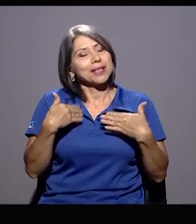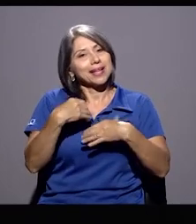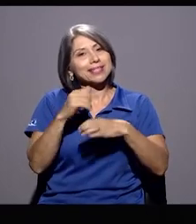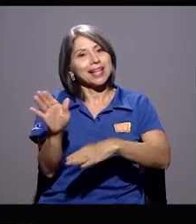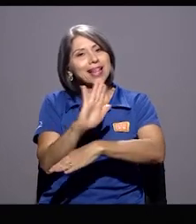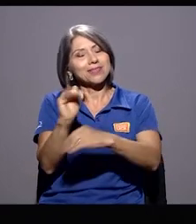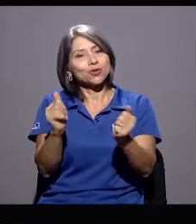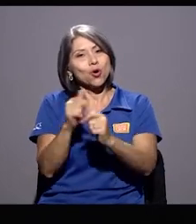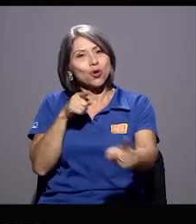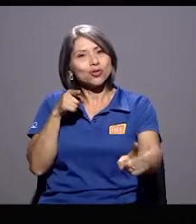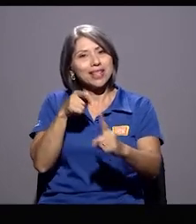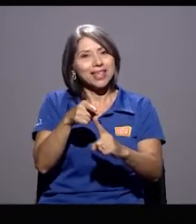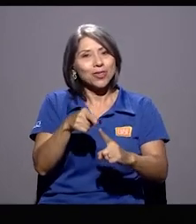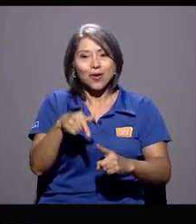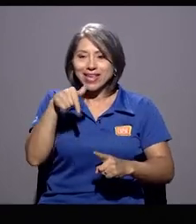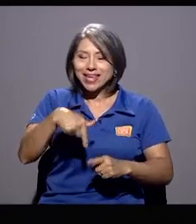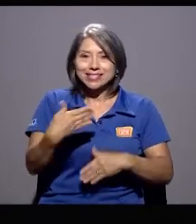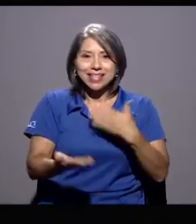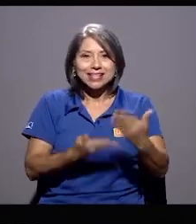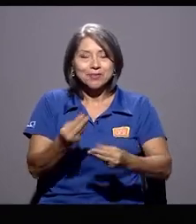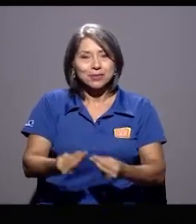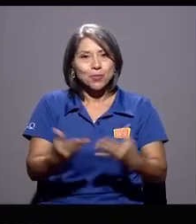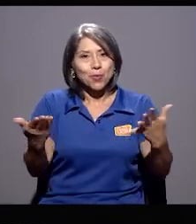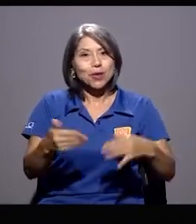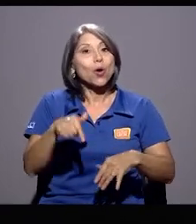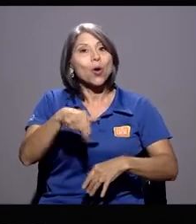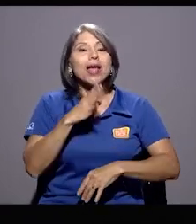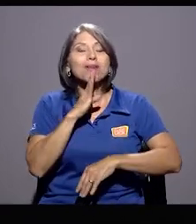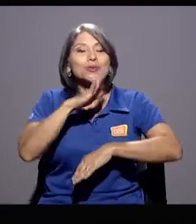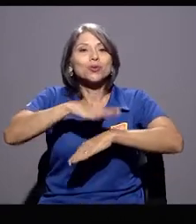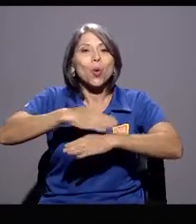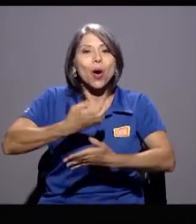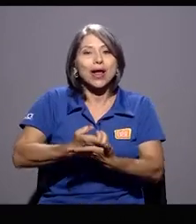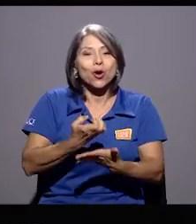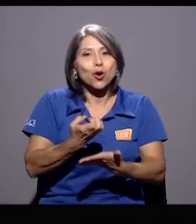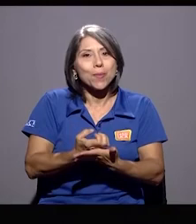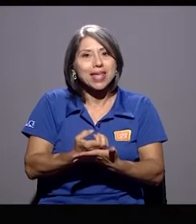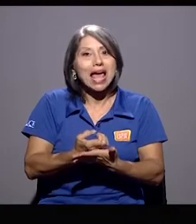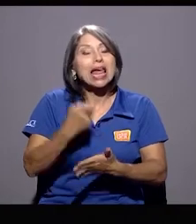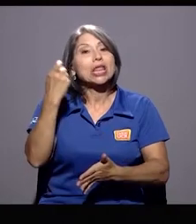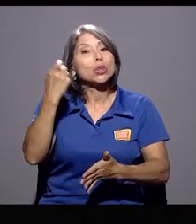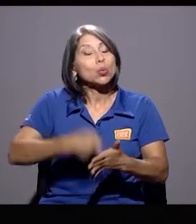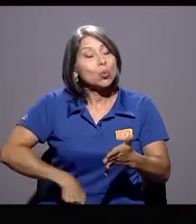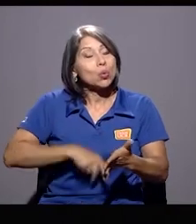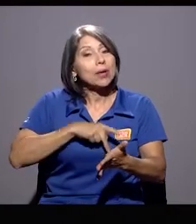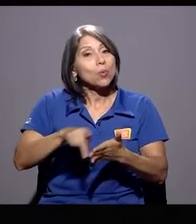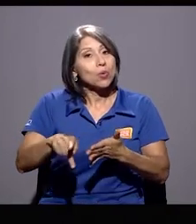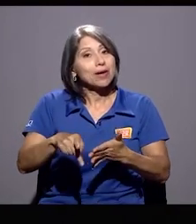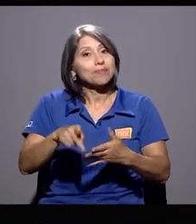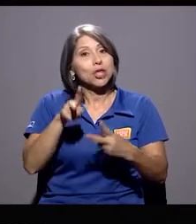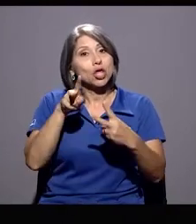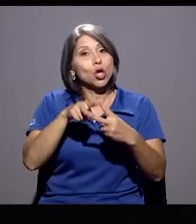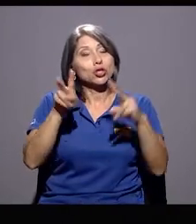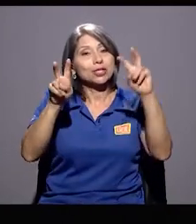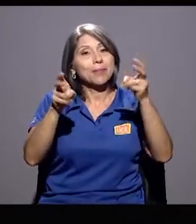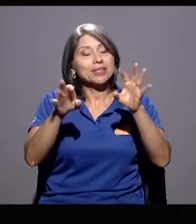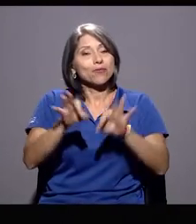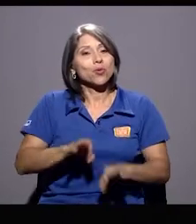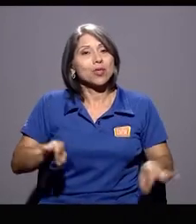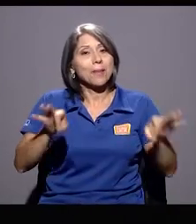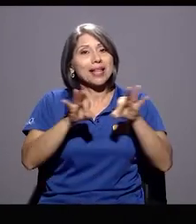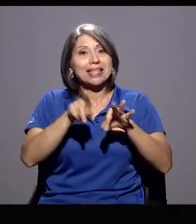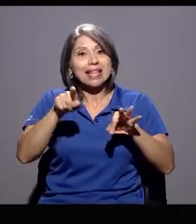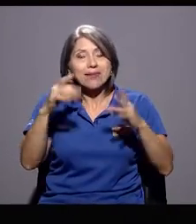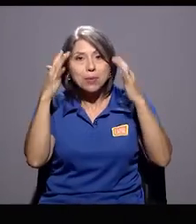sentido y sobre todo este servicio público. Hoy hablamos de economía dura y pura y dos temas fundamentales que hoy